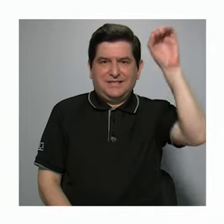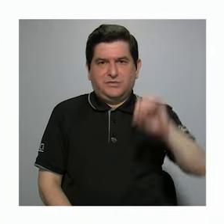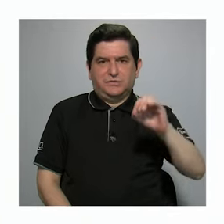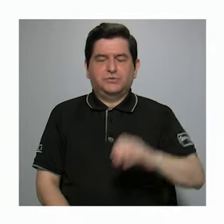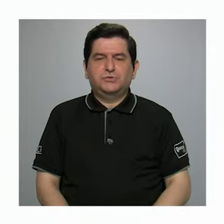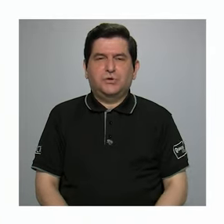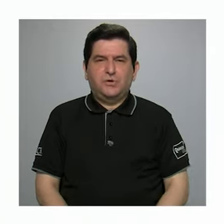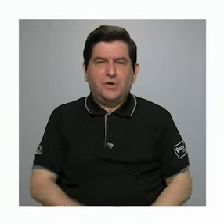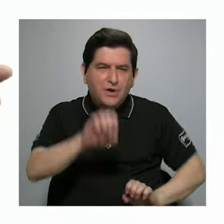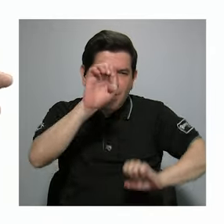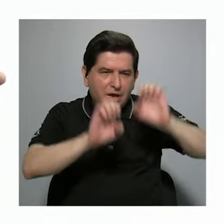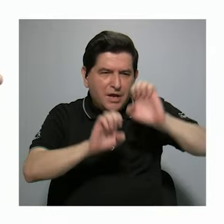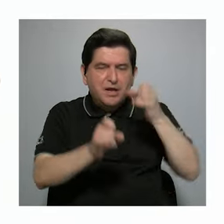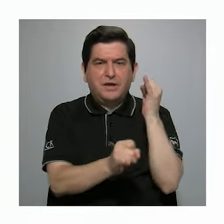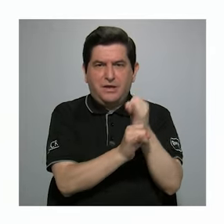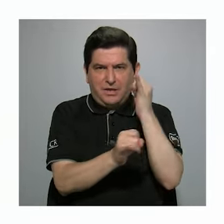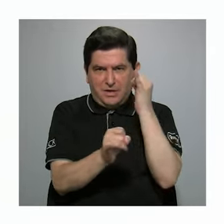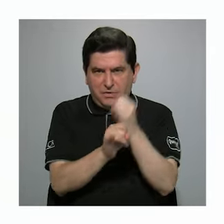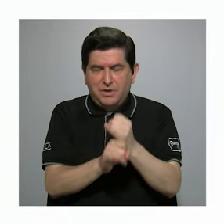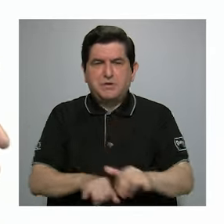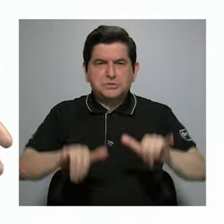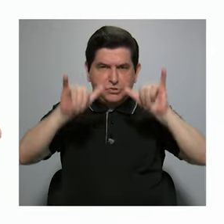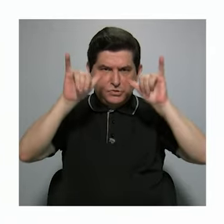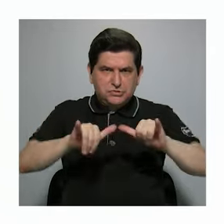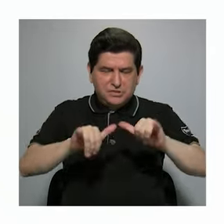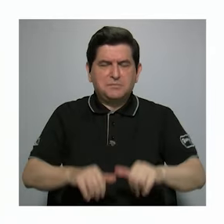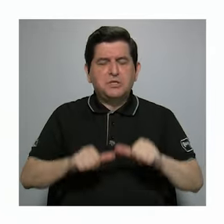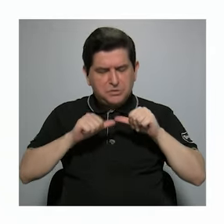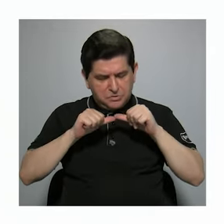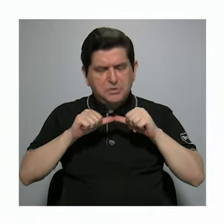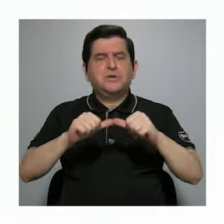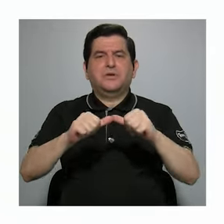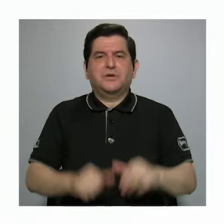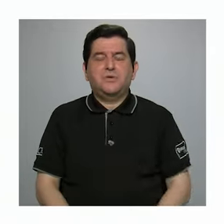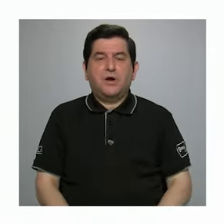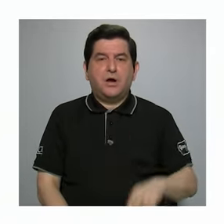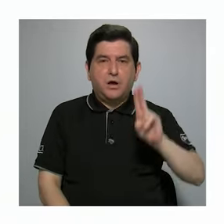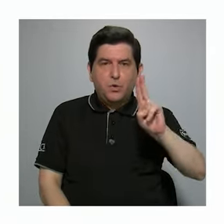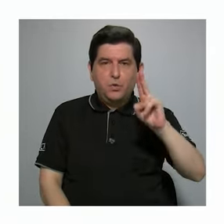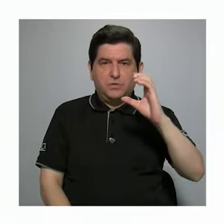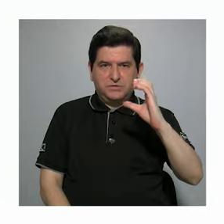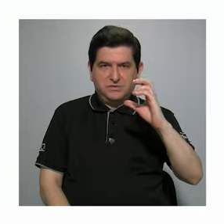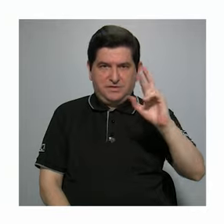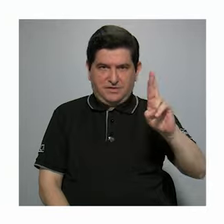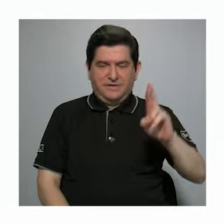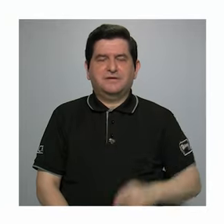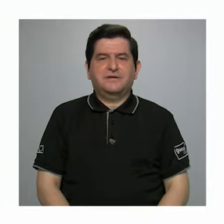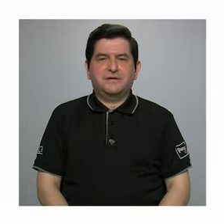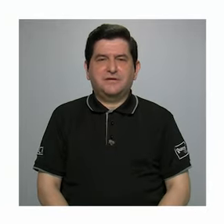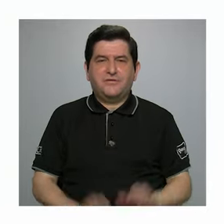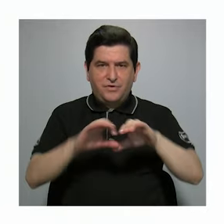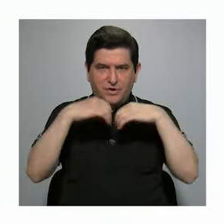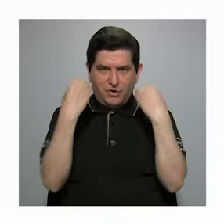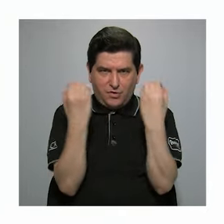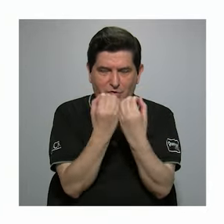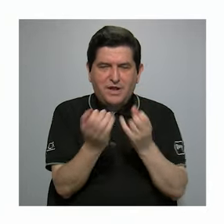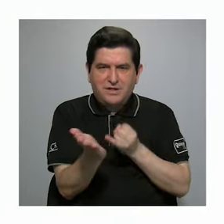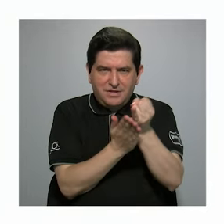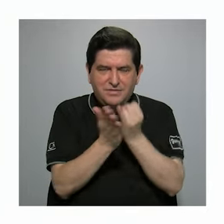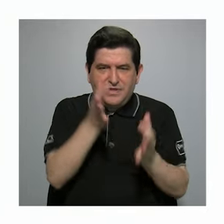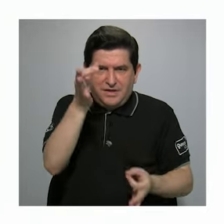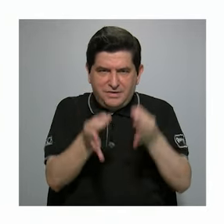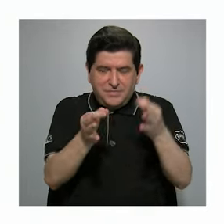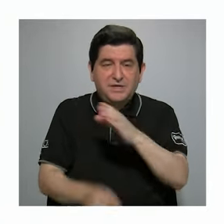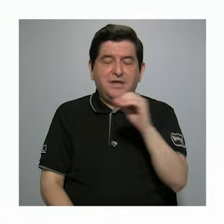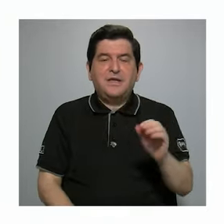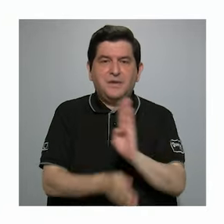La valoración de las instituciones permanece estable, siendo la Universidad de Costa Rica, el Organismo de Investigación